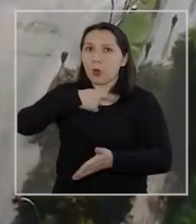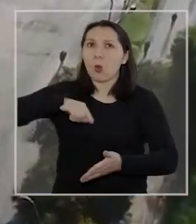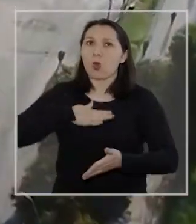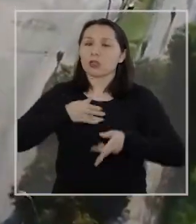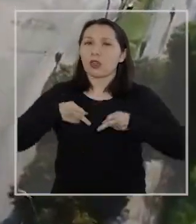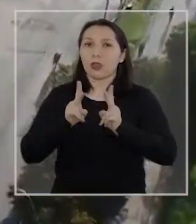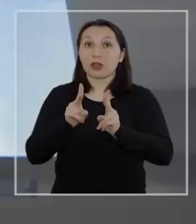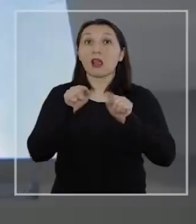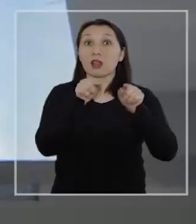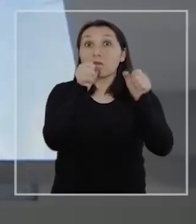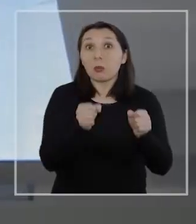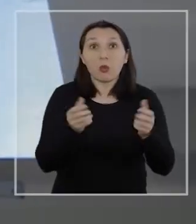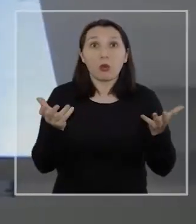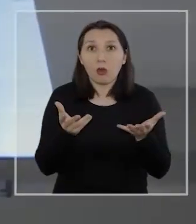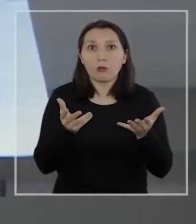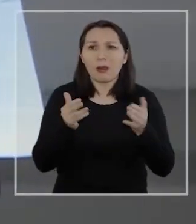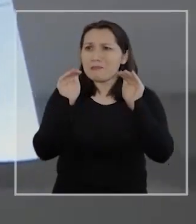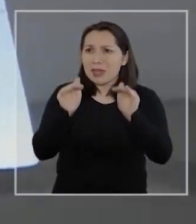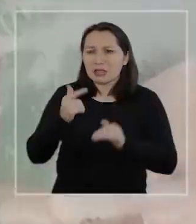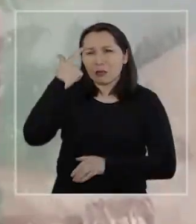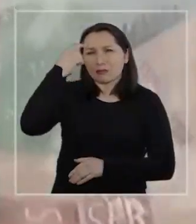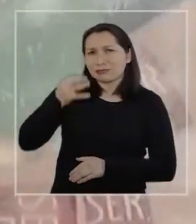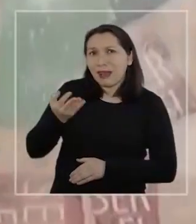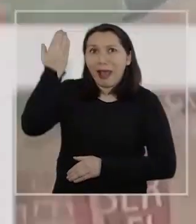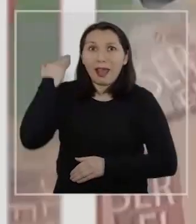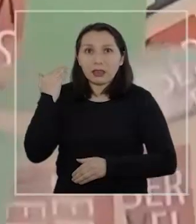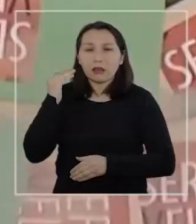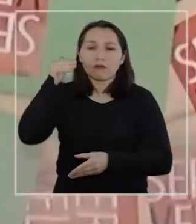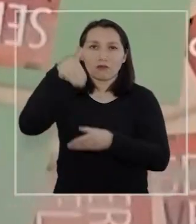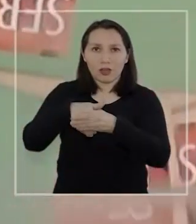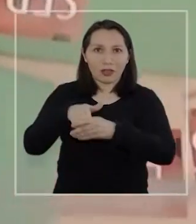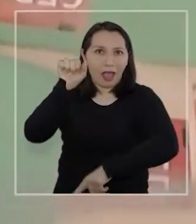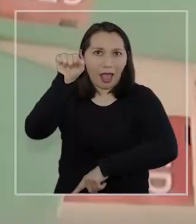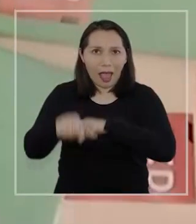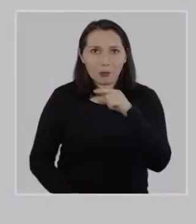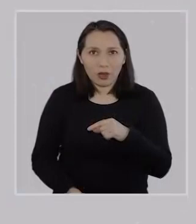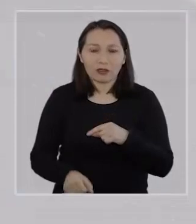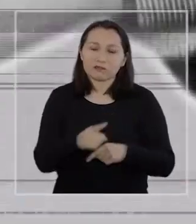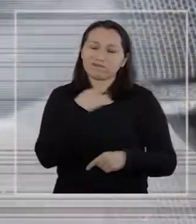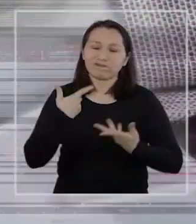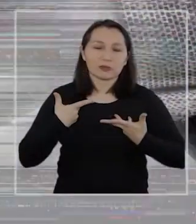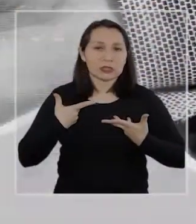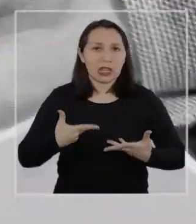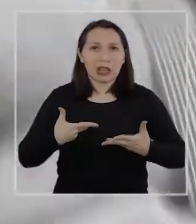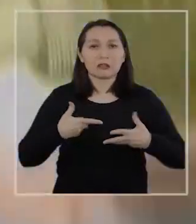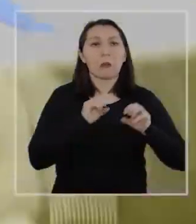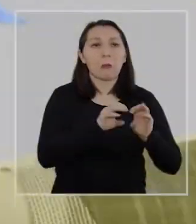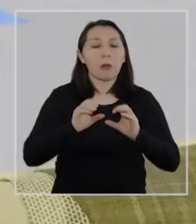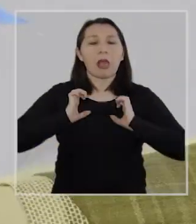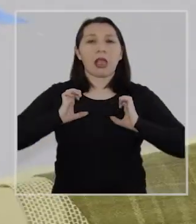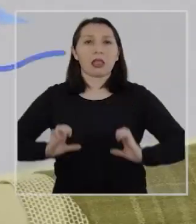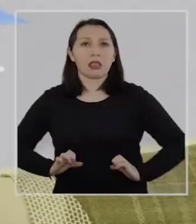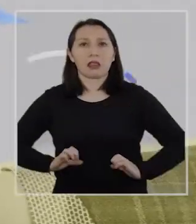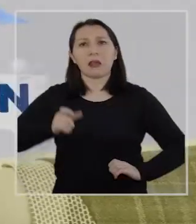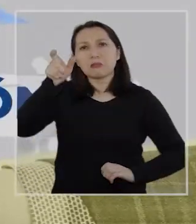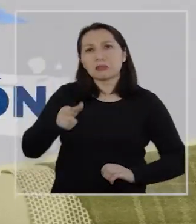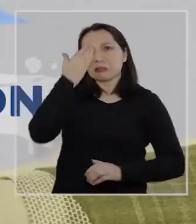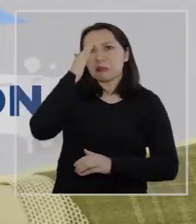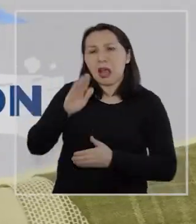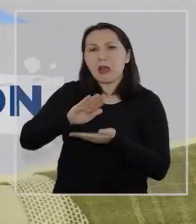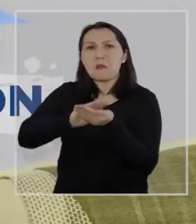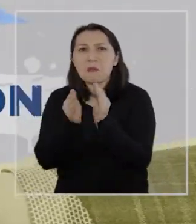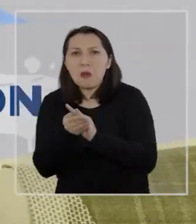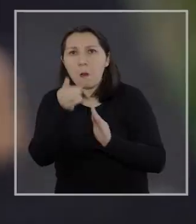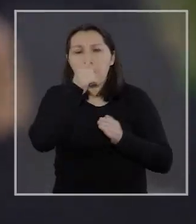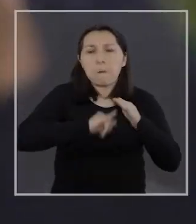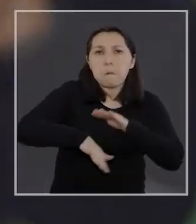nuestros derechos. Esto será posible si con esa misma convicción votas a prueba, porque nos cansamos de las clases de ética para el corrupto